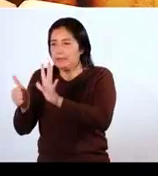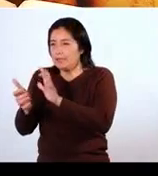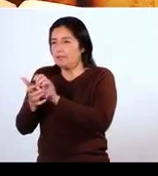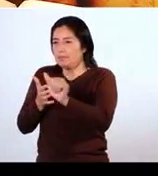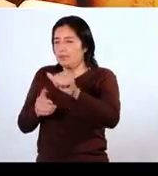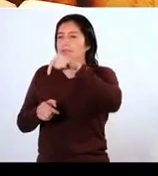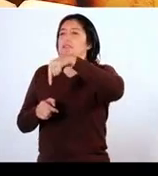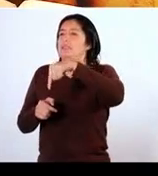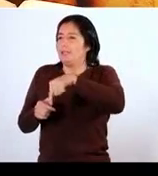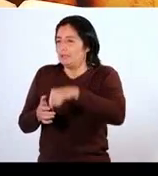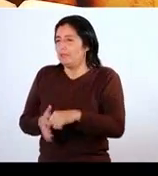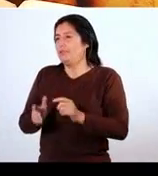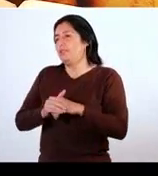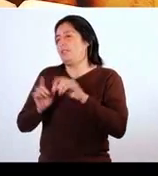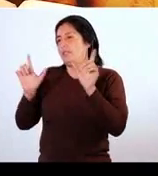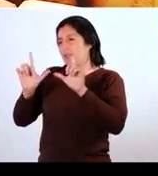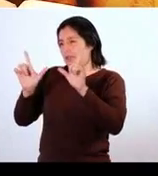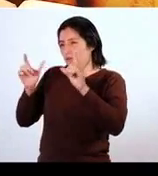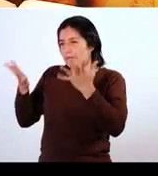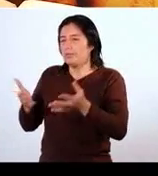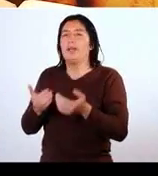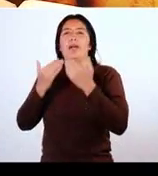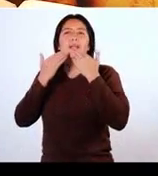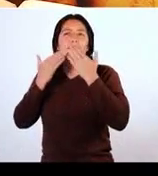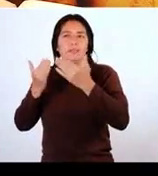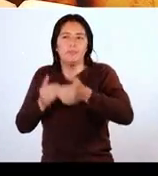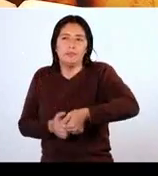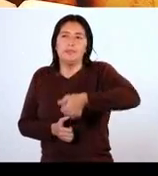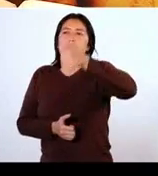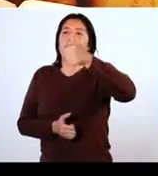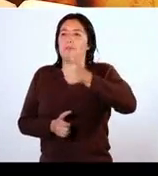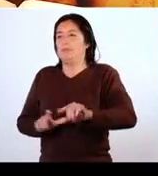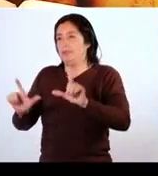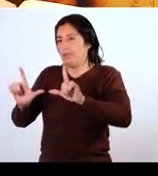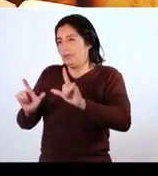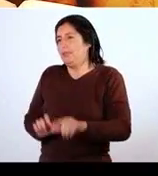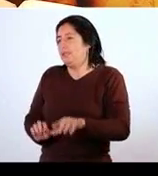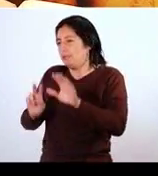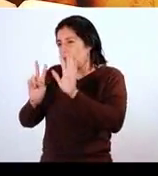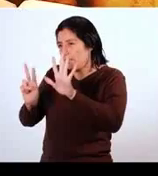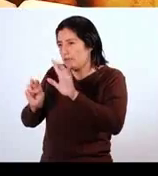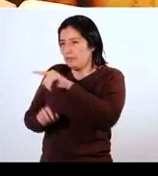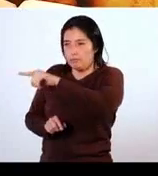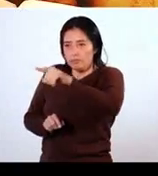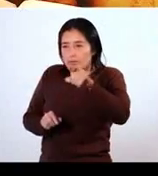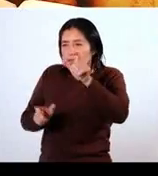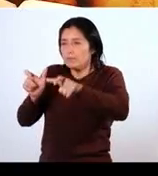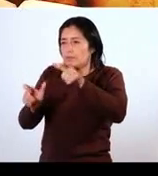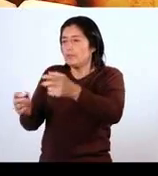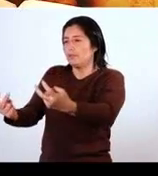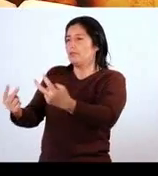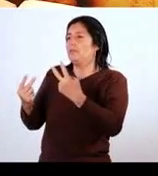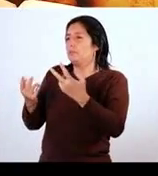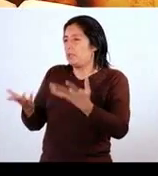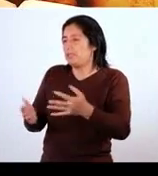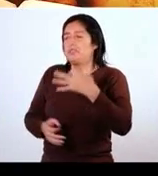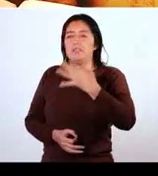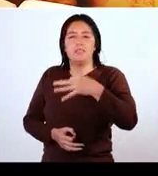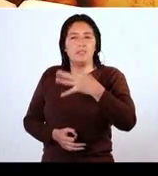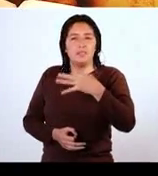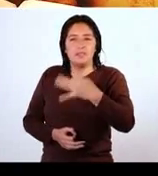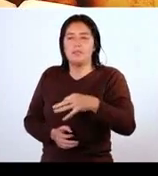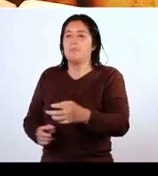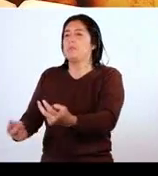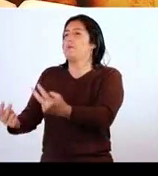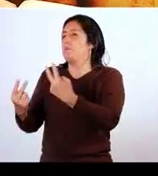Seis meses en el aire amigos, realmente agradecemos a los directivos del canal y a ustedes televidentes que